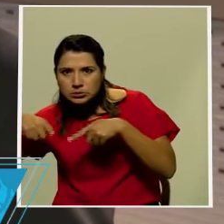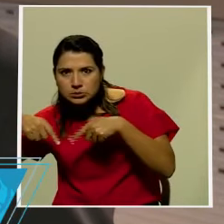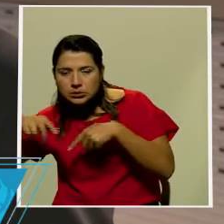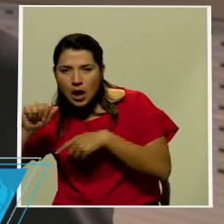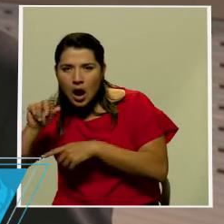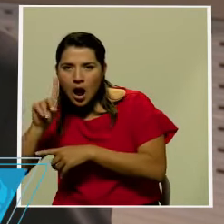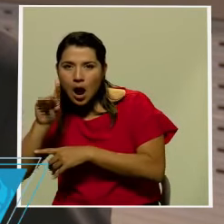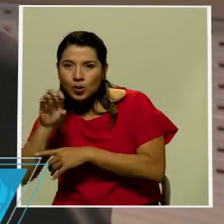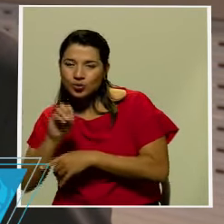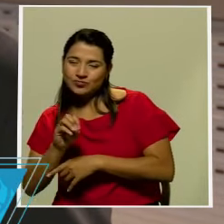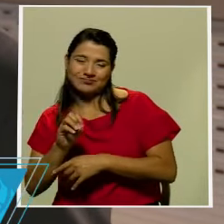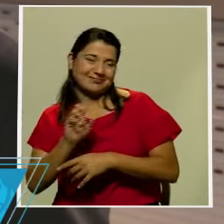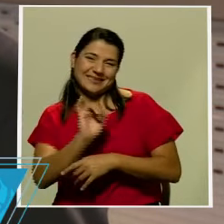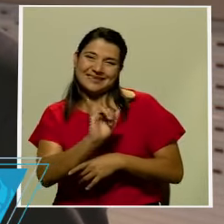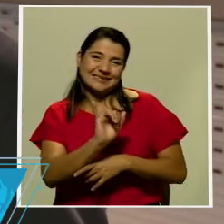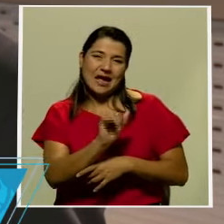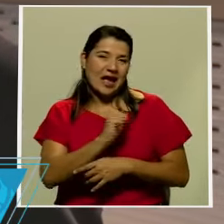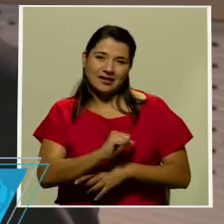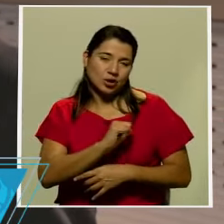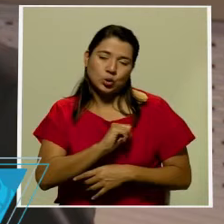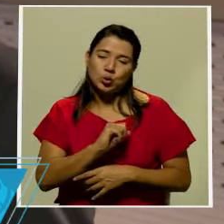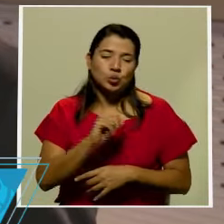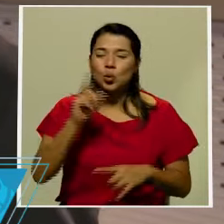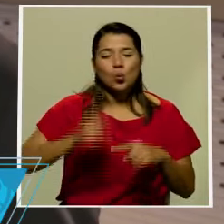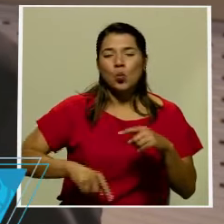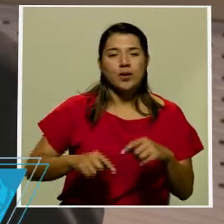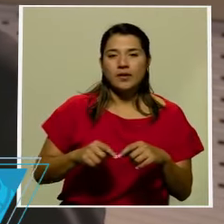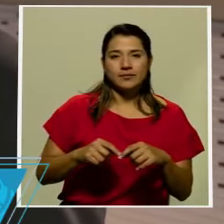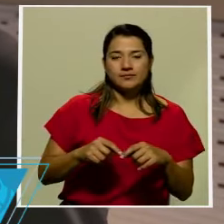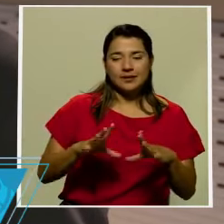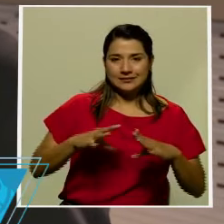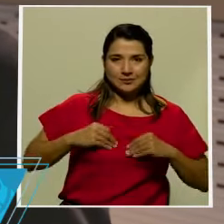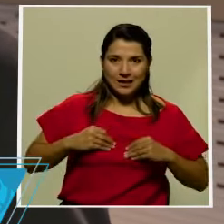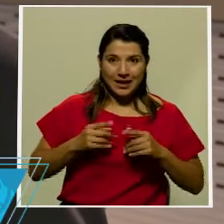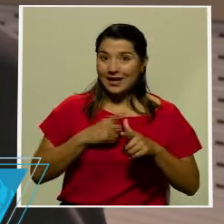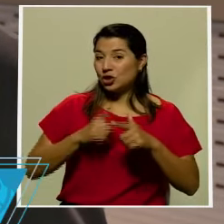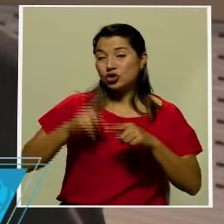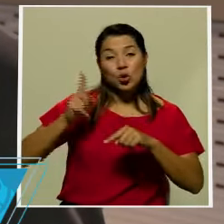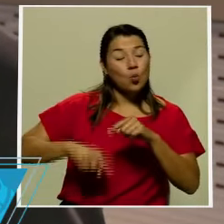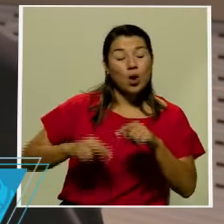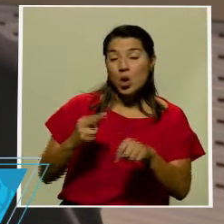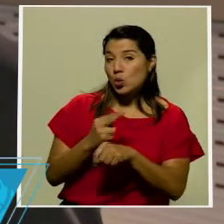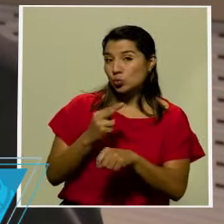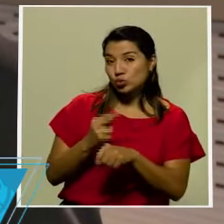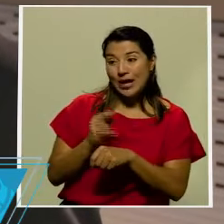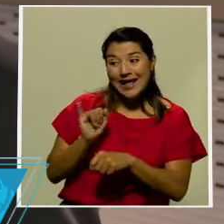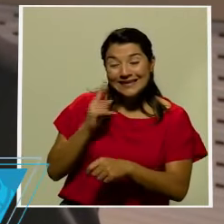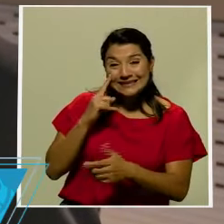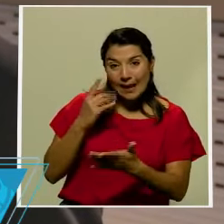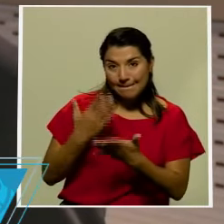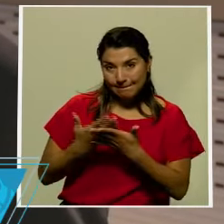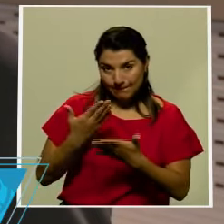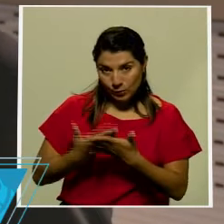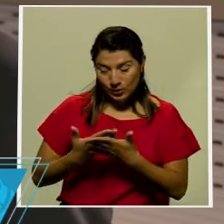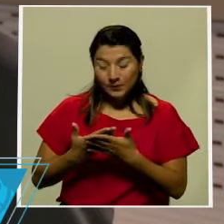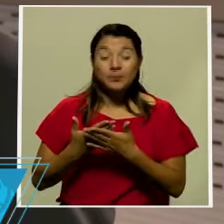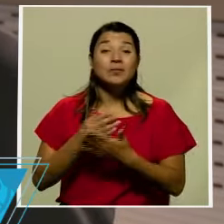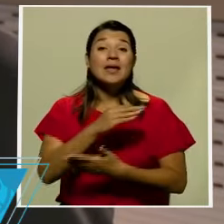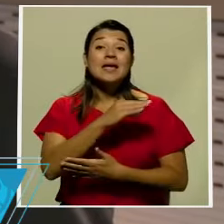utilizada en el nuevo juicio esto eventualmente además podría ser sujeto de